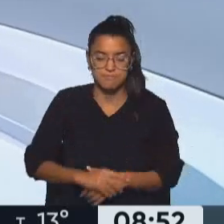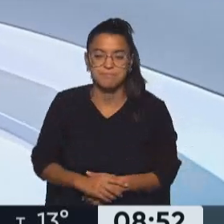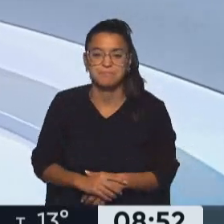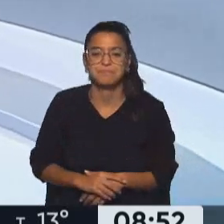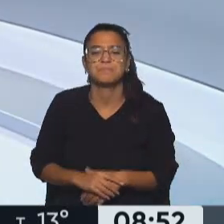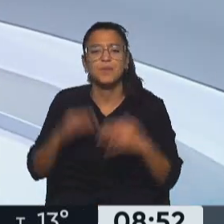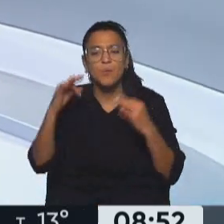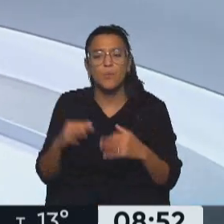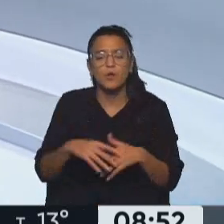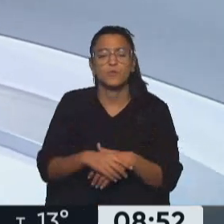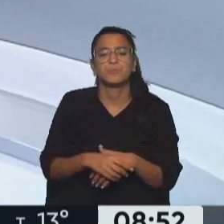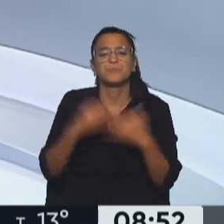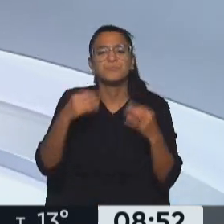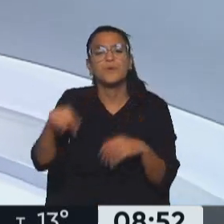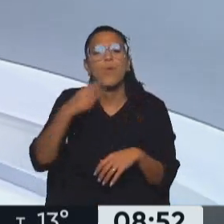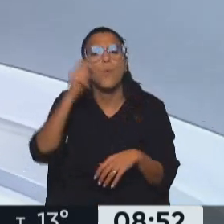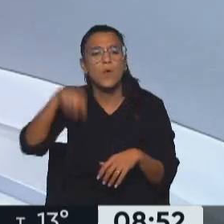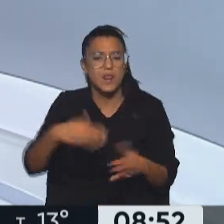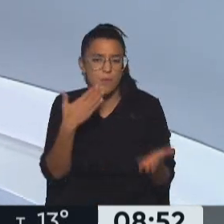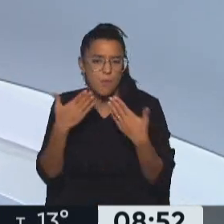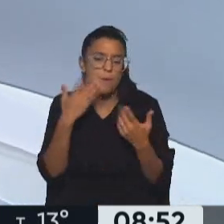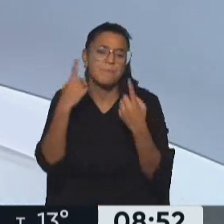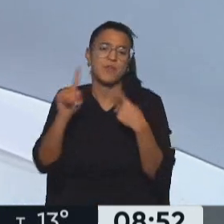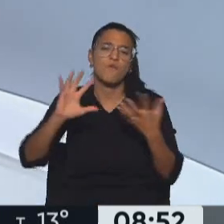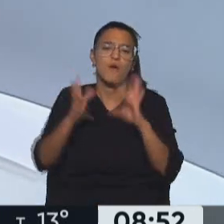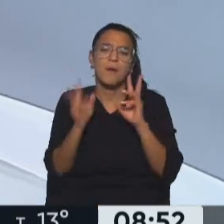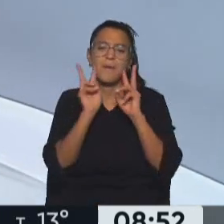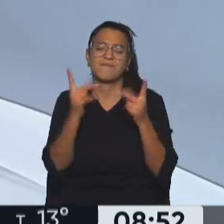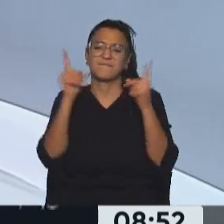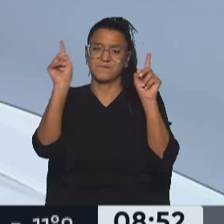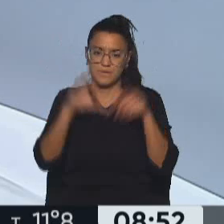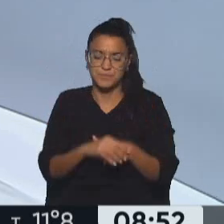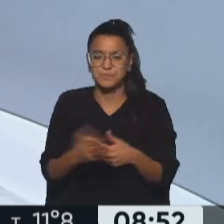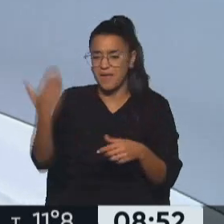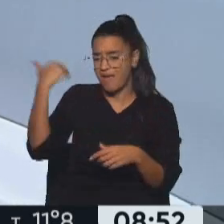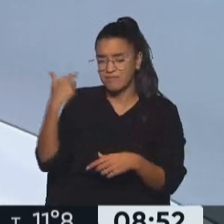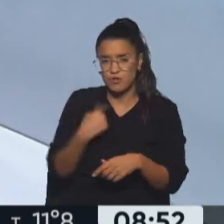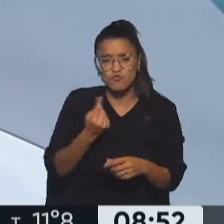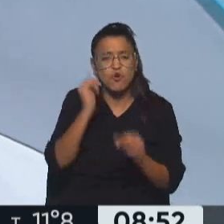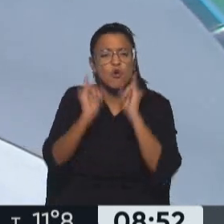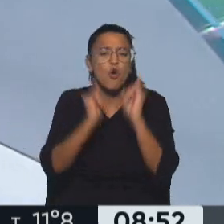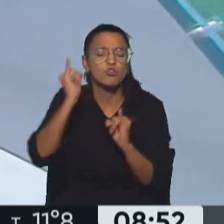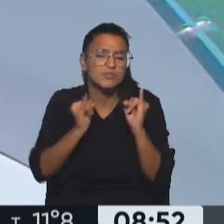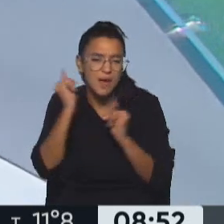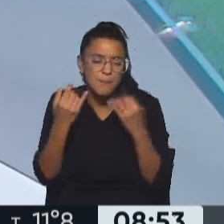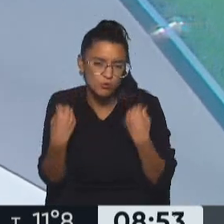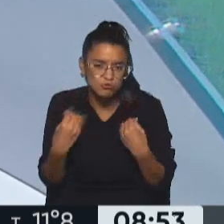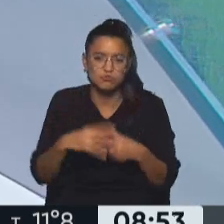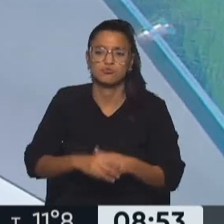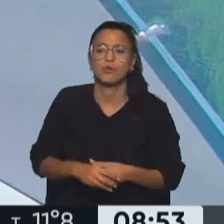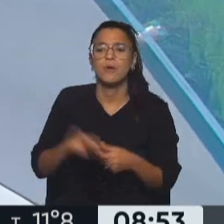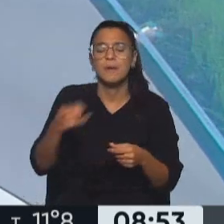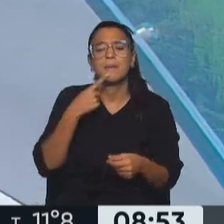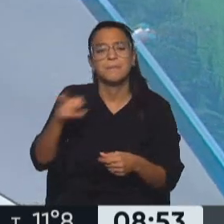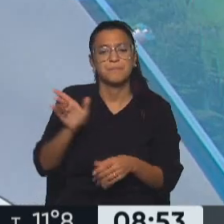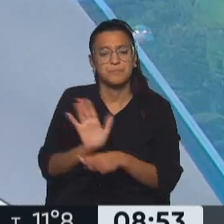Bueno, muy bien, vamos a hablar de Ucrania, pero desde una mirada distinta. Te venimos contando acerca de la prevalencia que tiene la